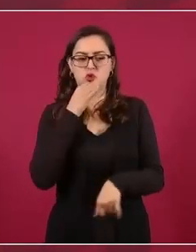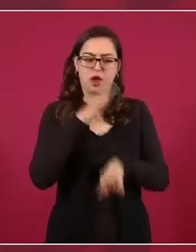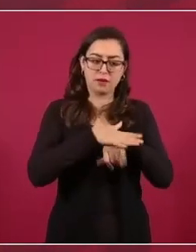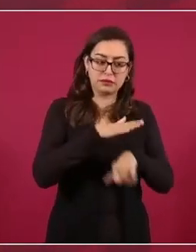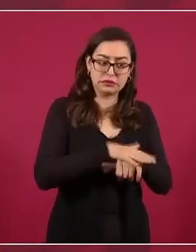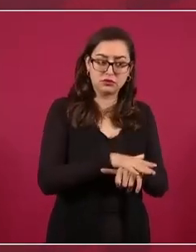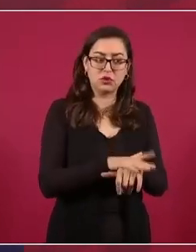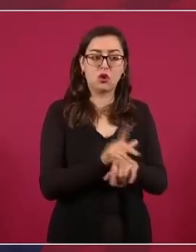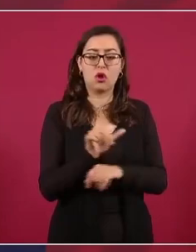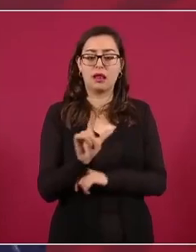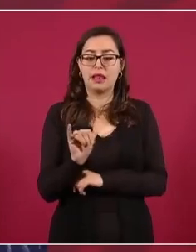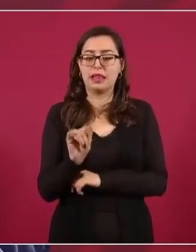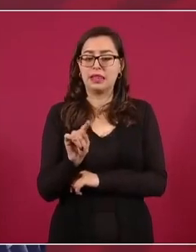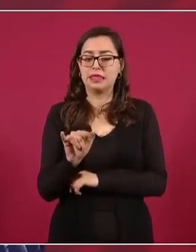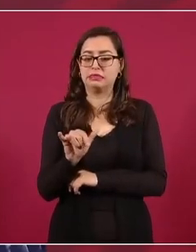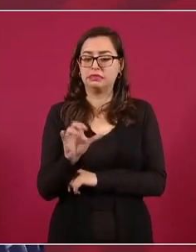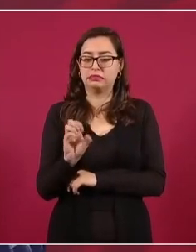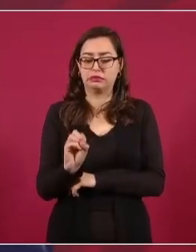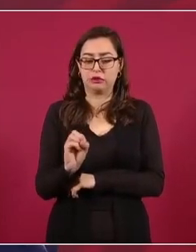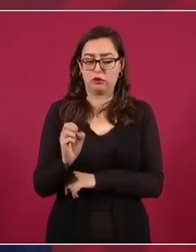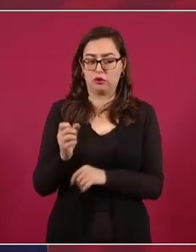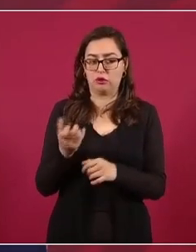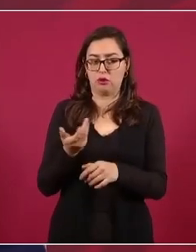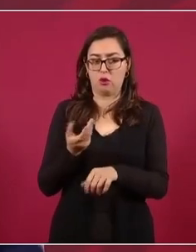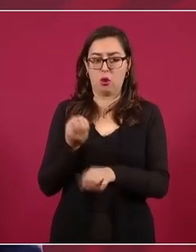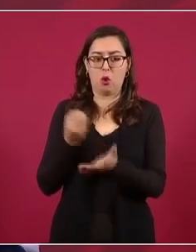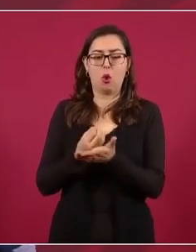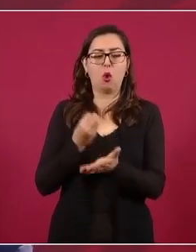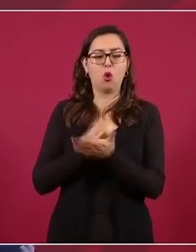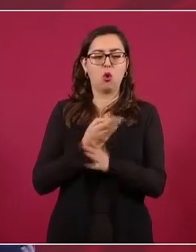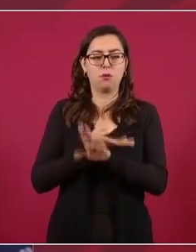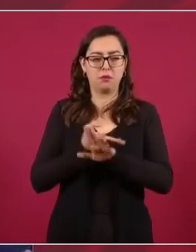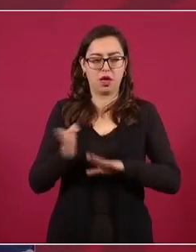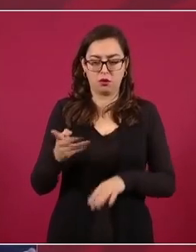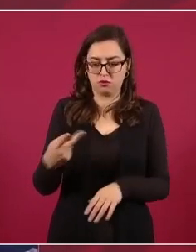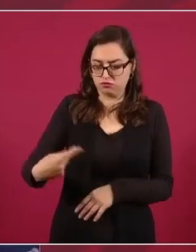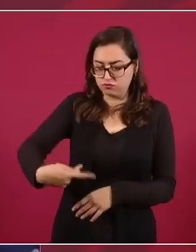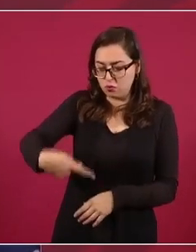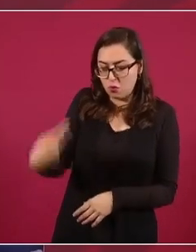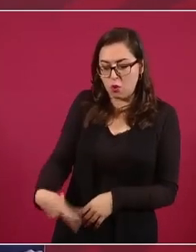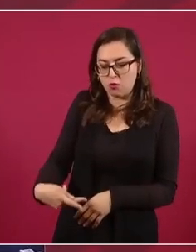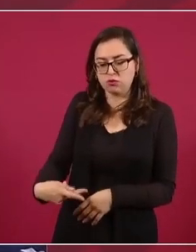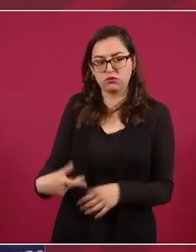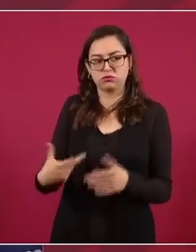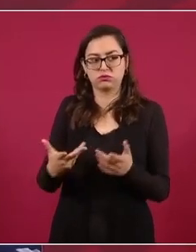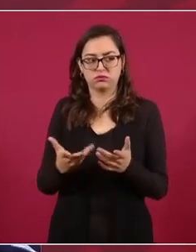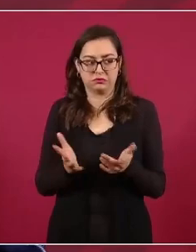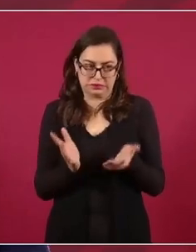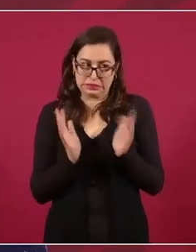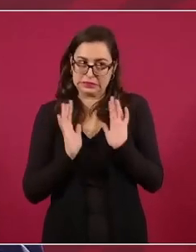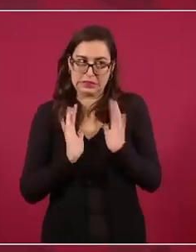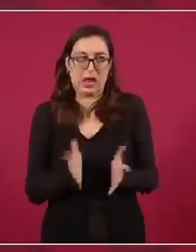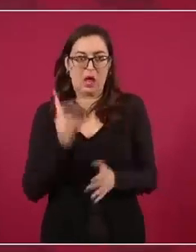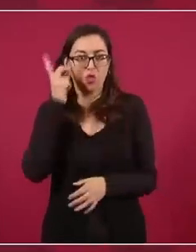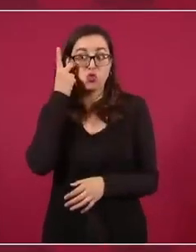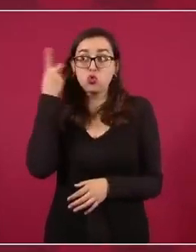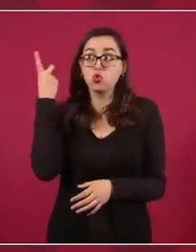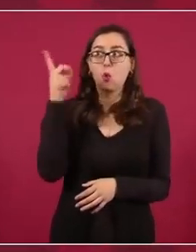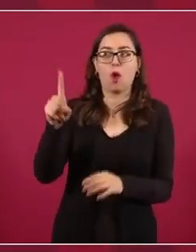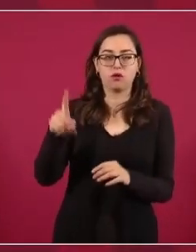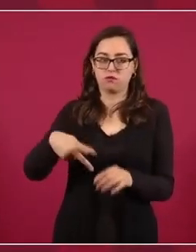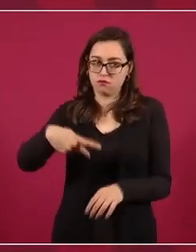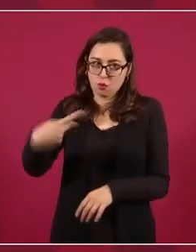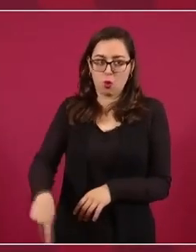litio, la manera de cómo vamos a desarrollar nuestra empresa nacional de litio,